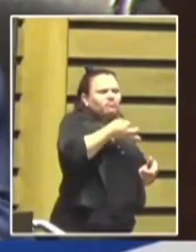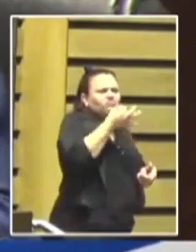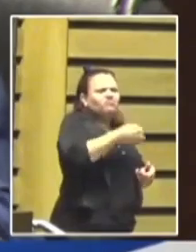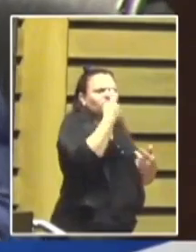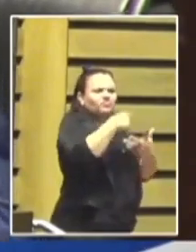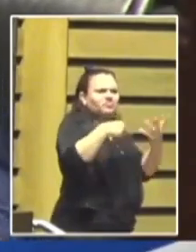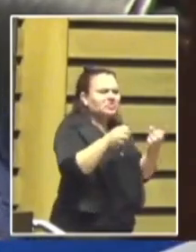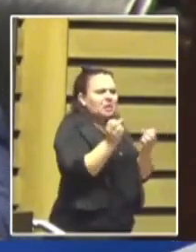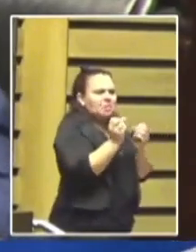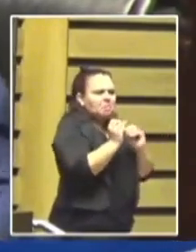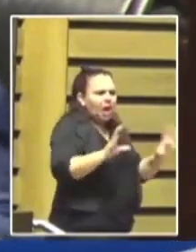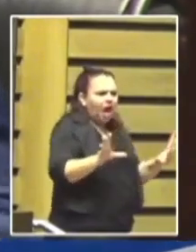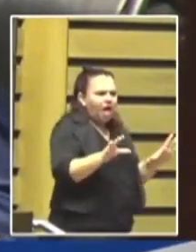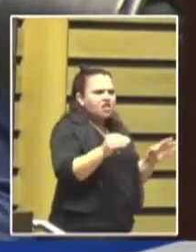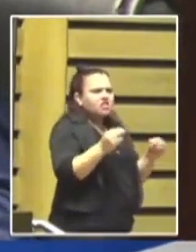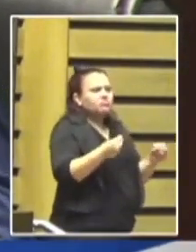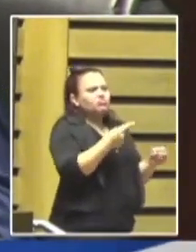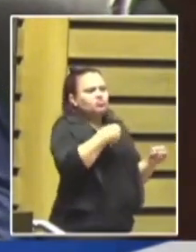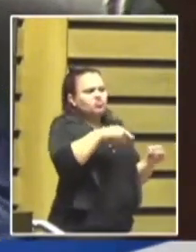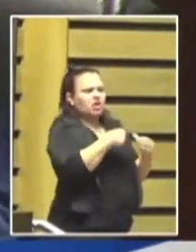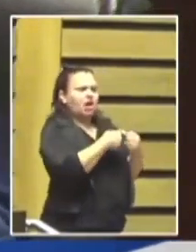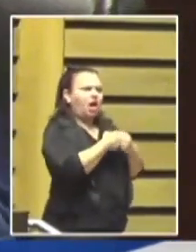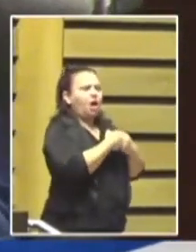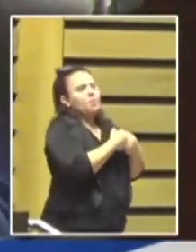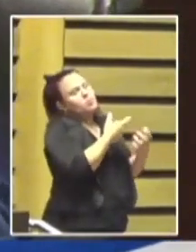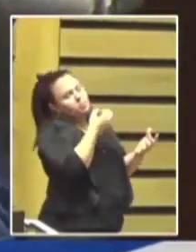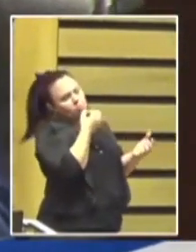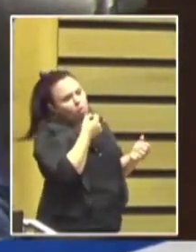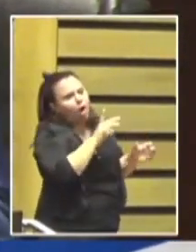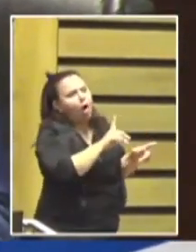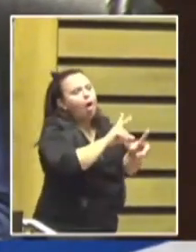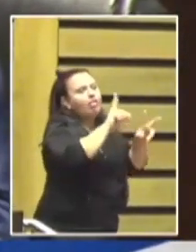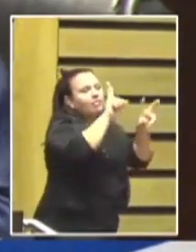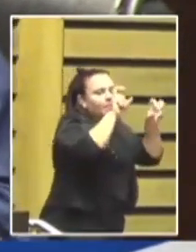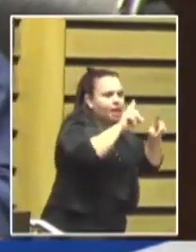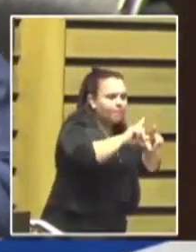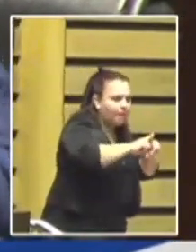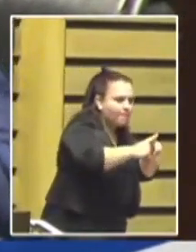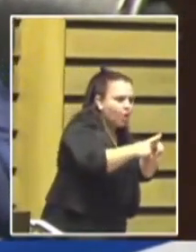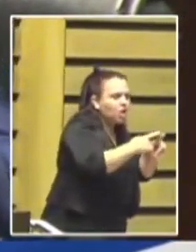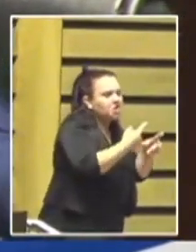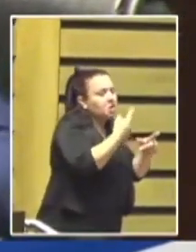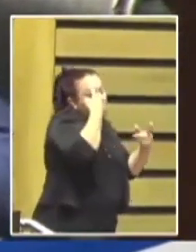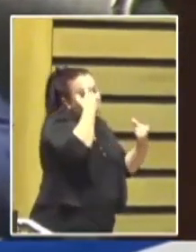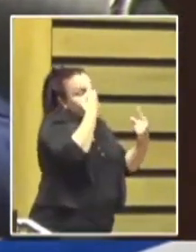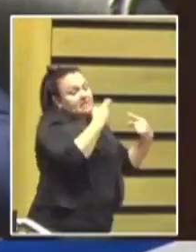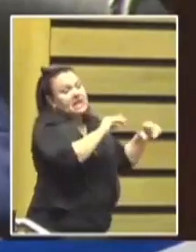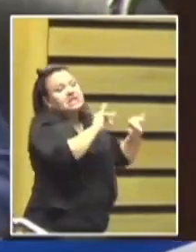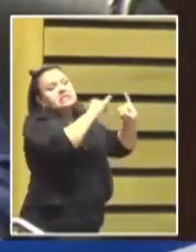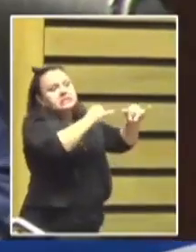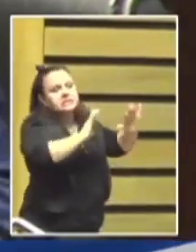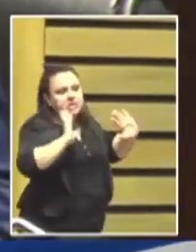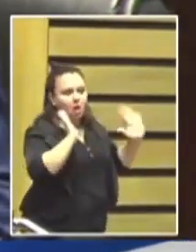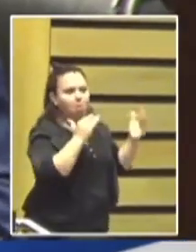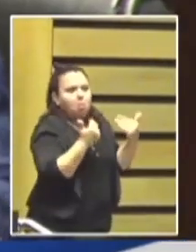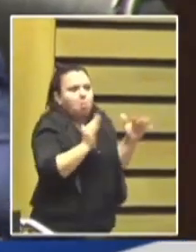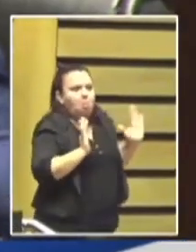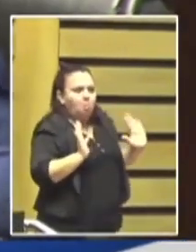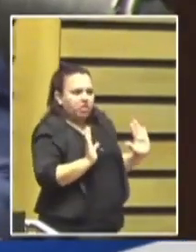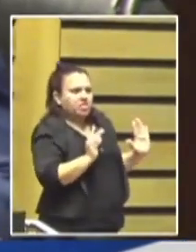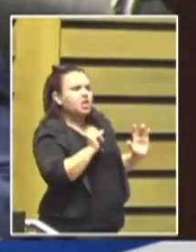no tener concordancia política con una persona, puede creer que esa persona